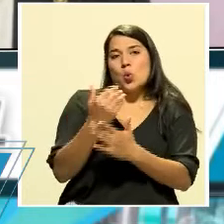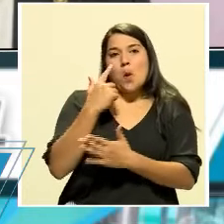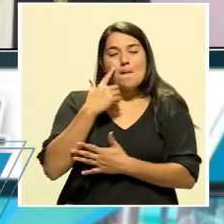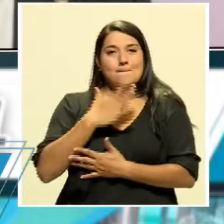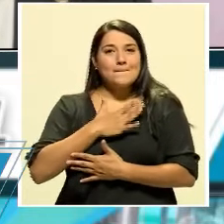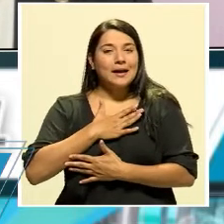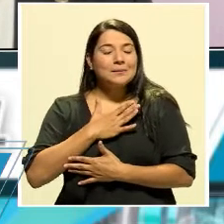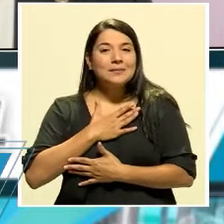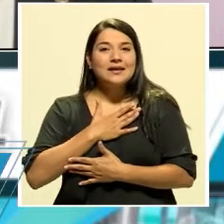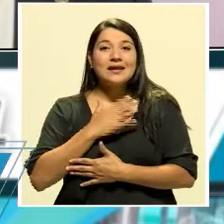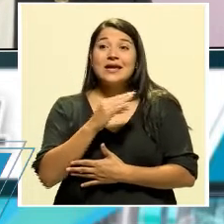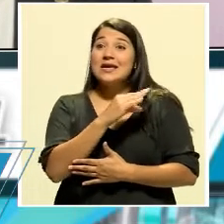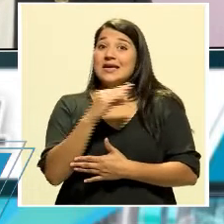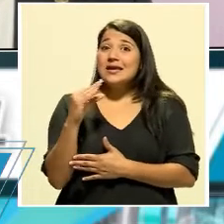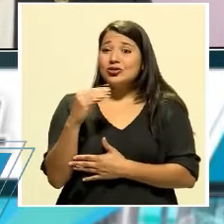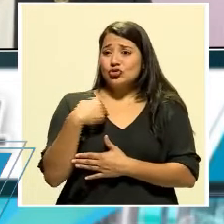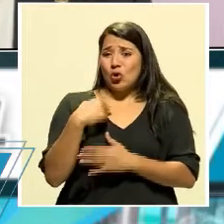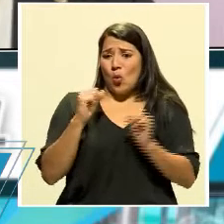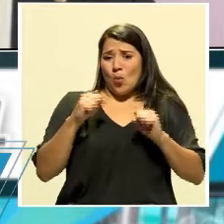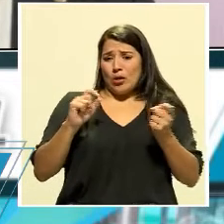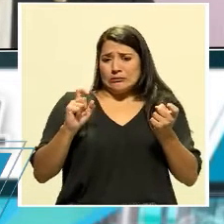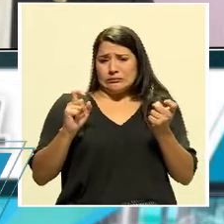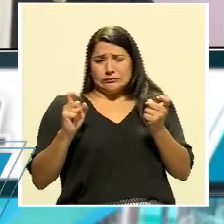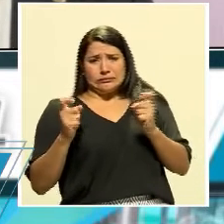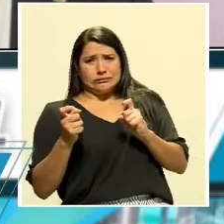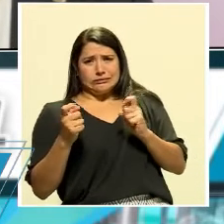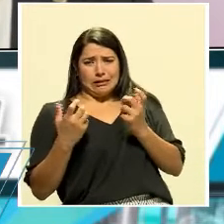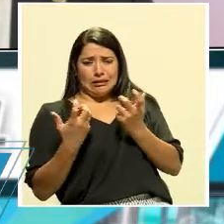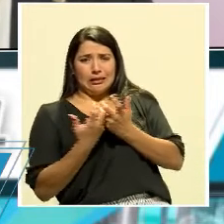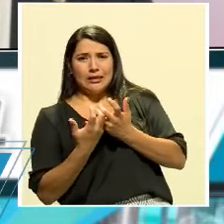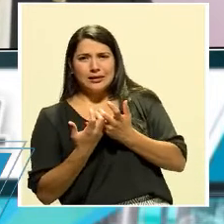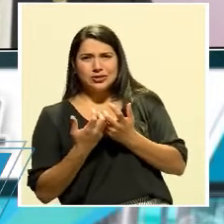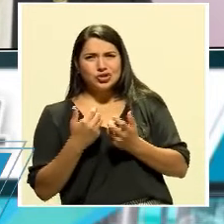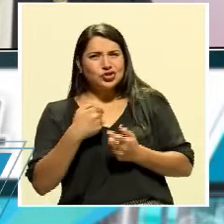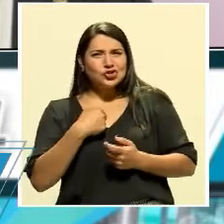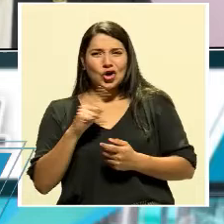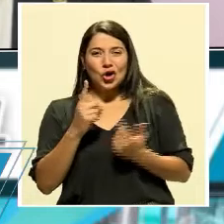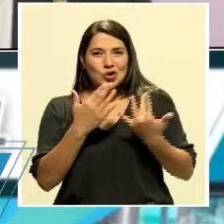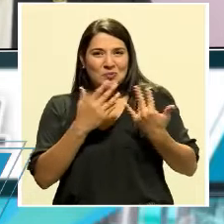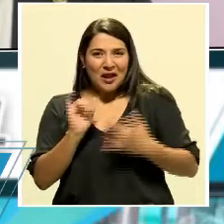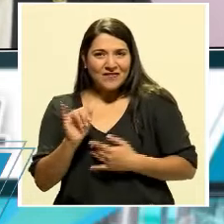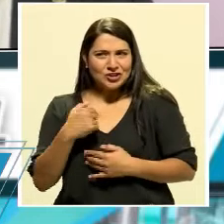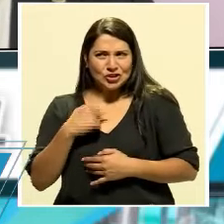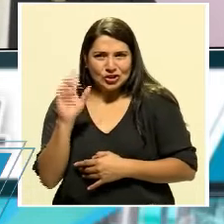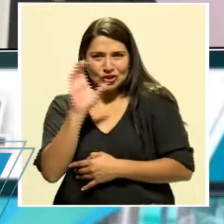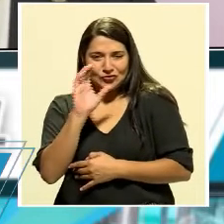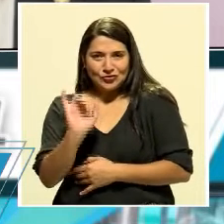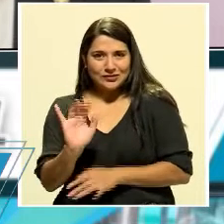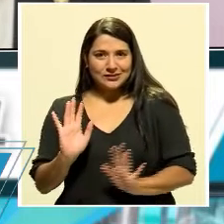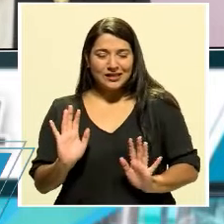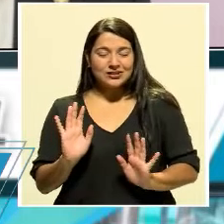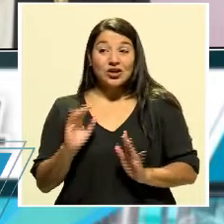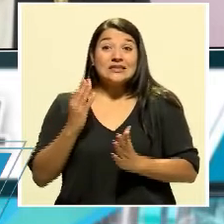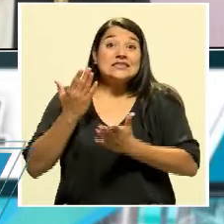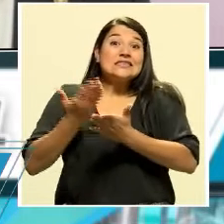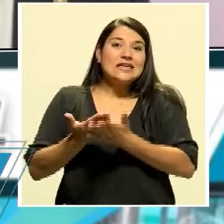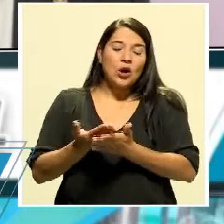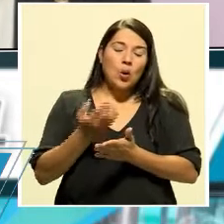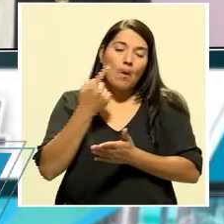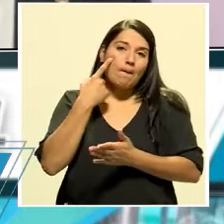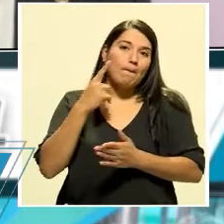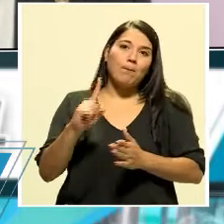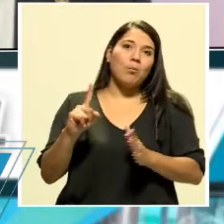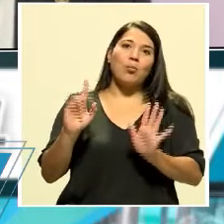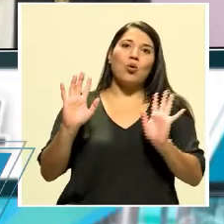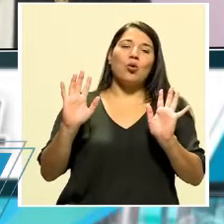y que ha sido adecuarme algo que yo ni siquiera esperaba, ¿verdad? Ni lo había buscado. Esto vino, pues, por asuntos ya